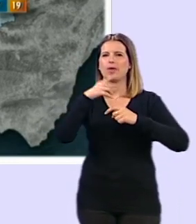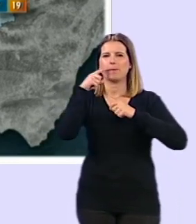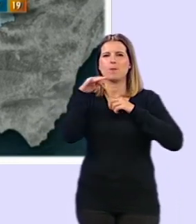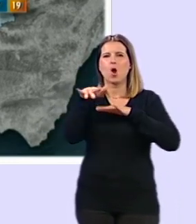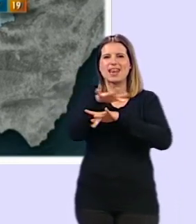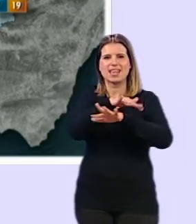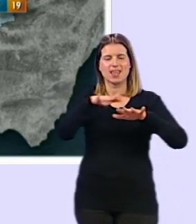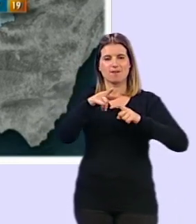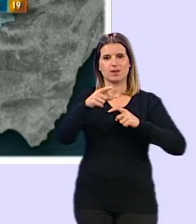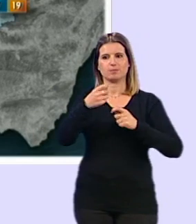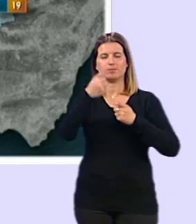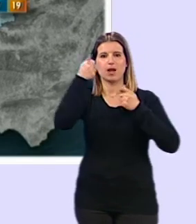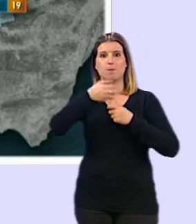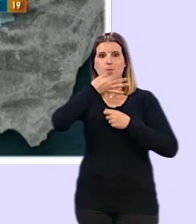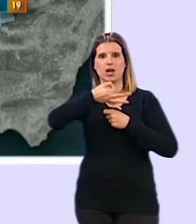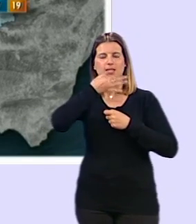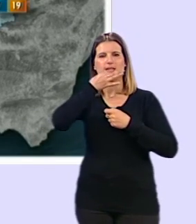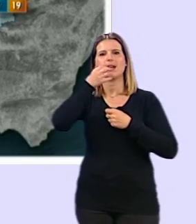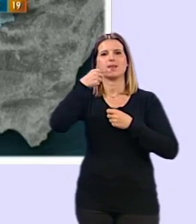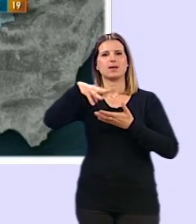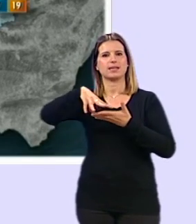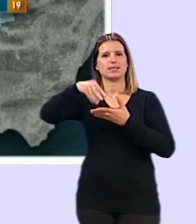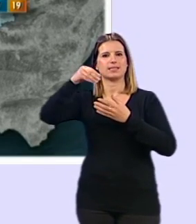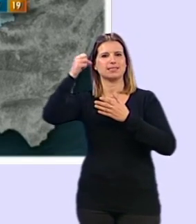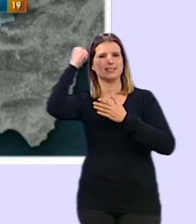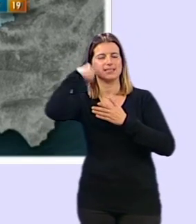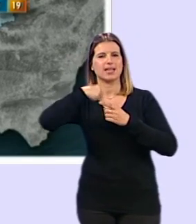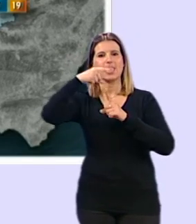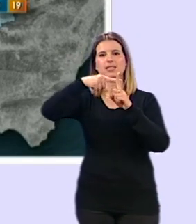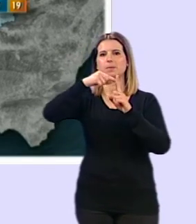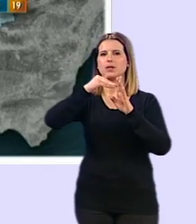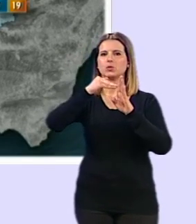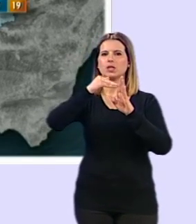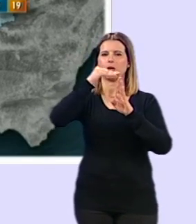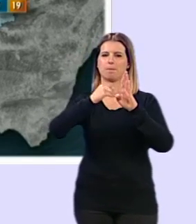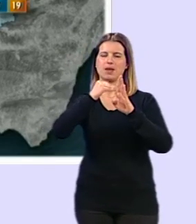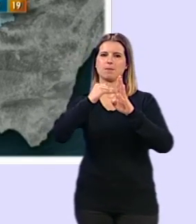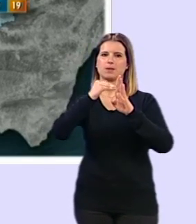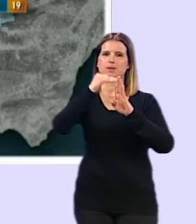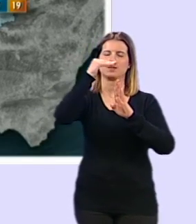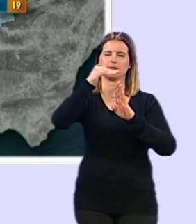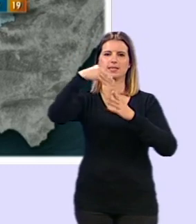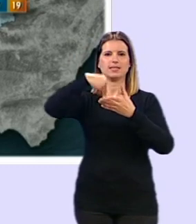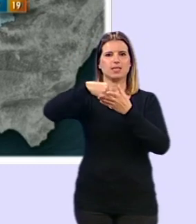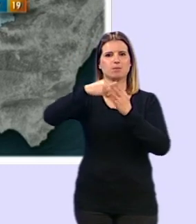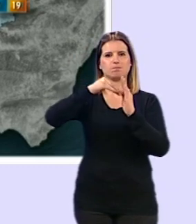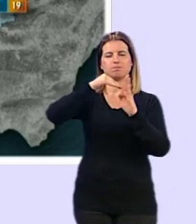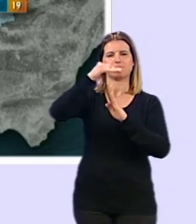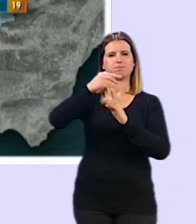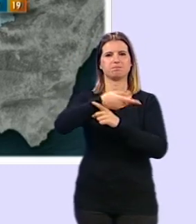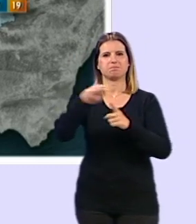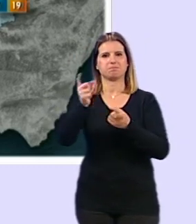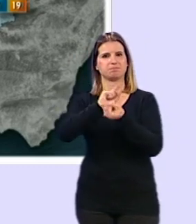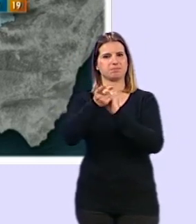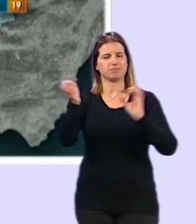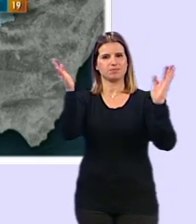nubosidad de evolución por la tarde en la sierra las temperaturas mínimas irán en ascenso en el interior nororiental con pocos cambios en el resto